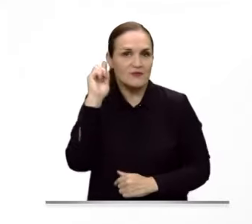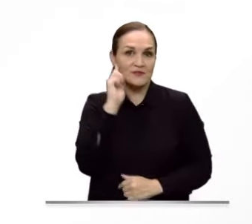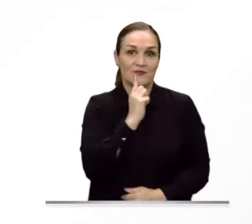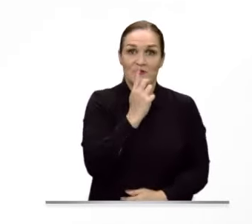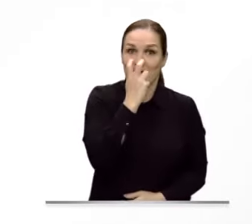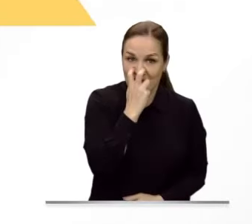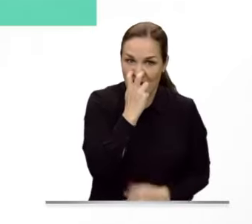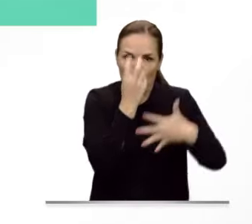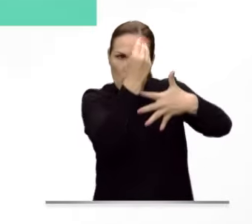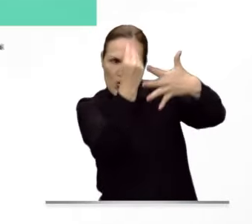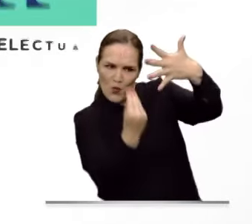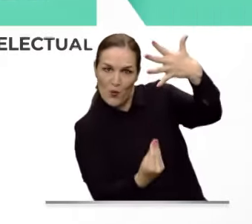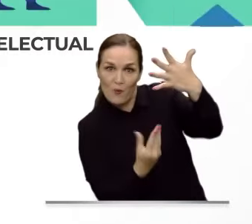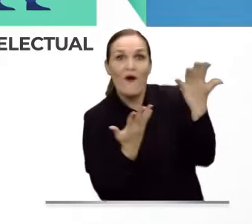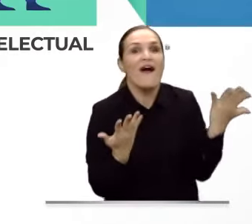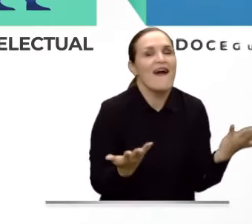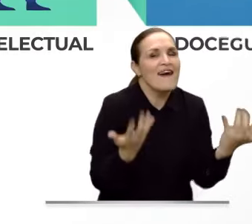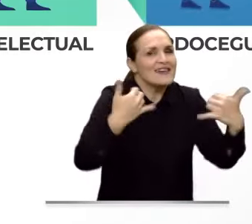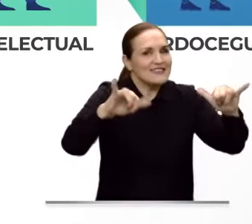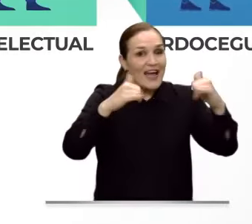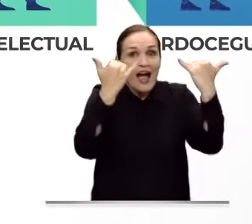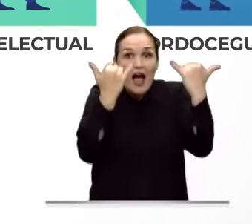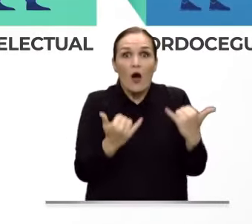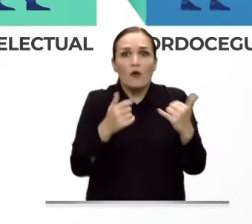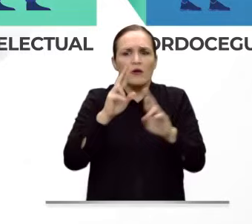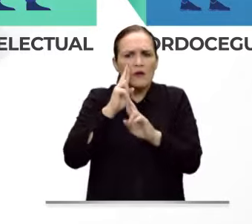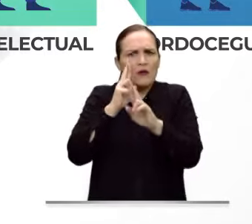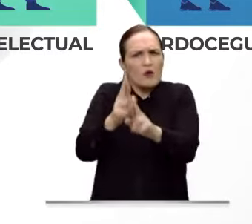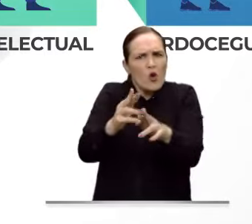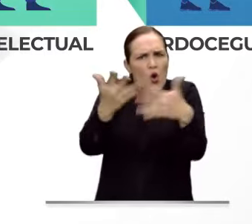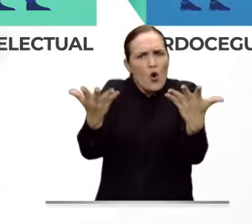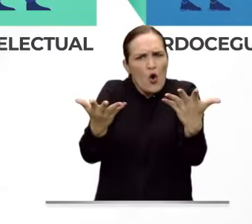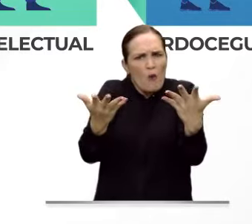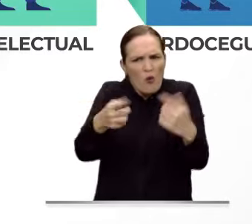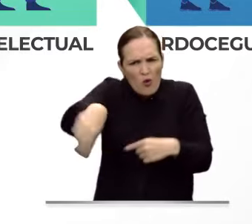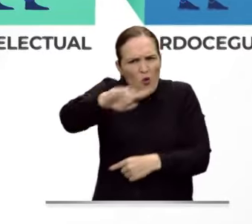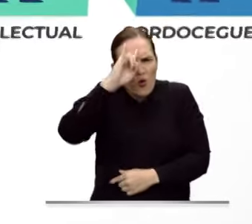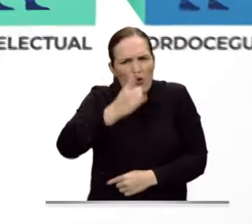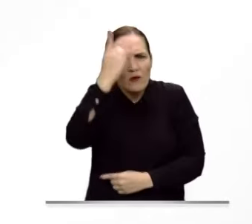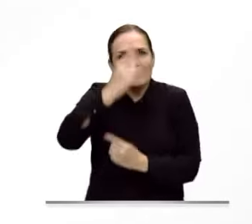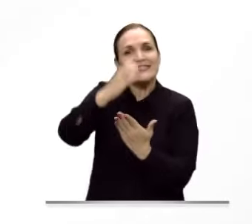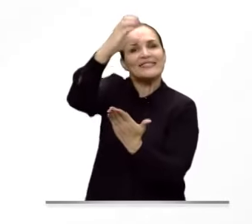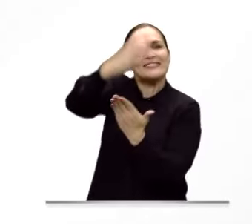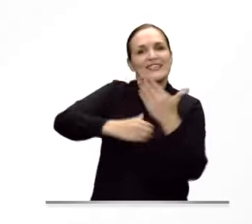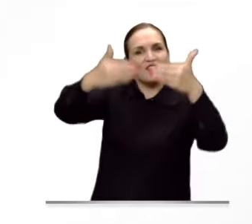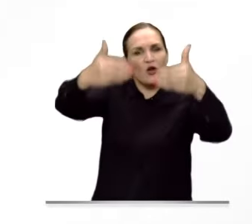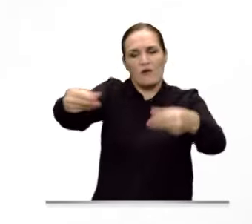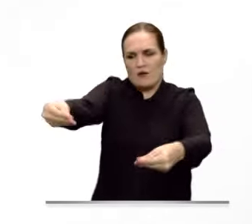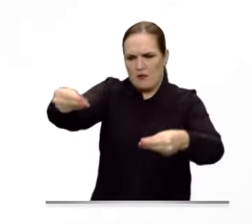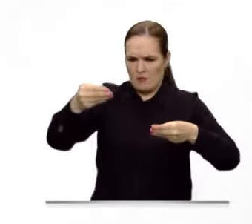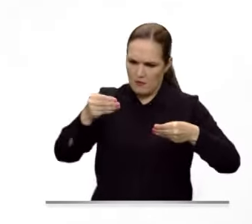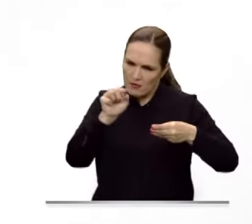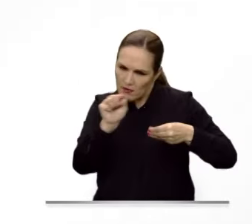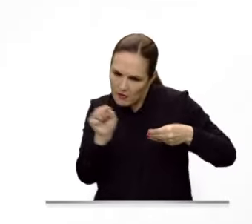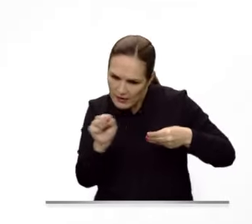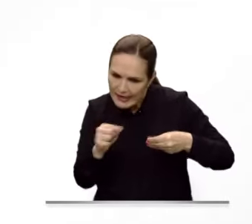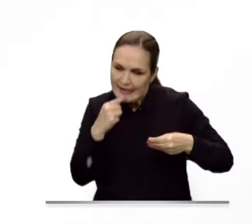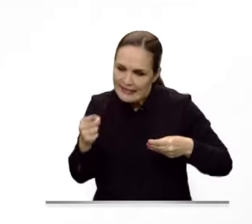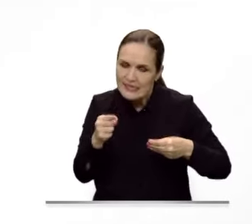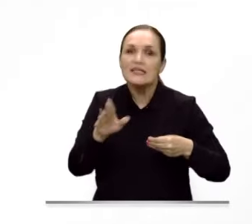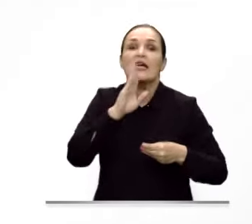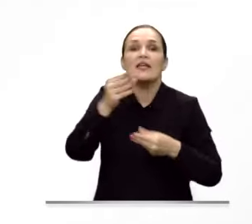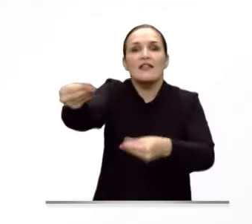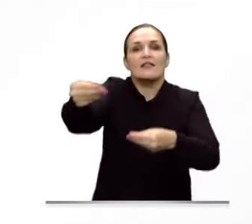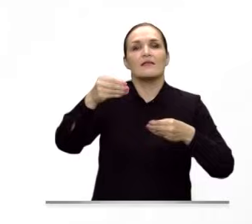múltiple, psicosocial, intelectual y sordoseguera. Para que esta condición sea reconocida, las personas deben aportar el certificado de